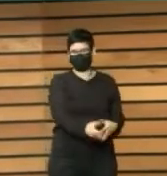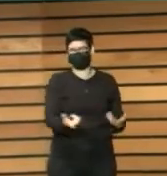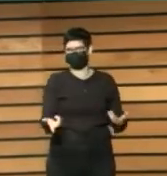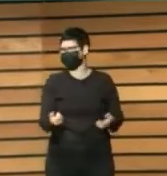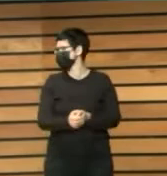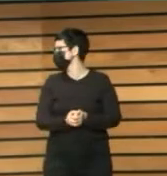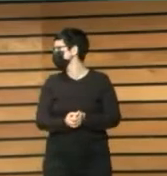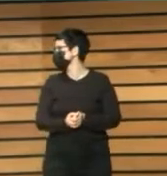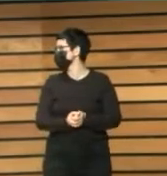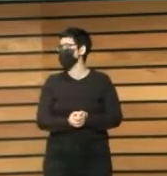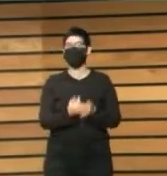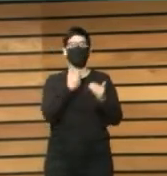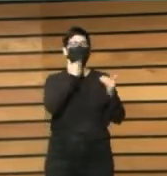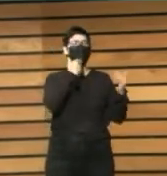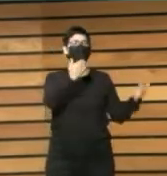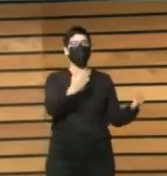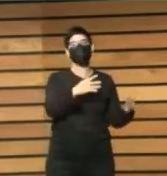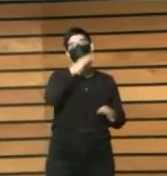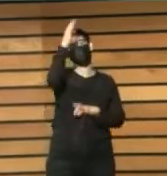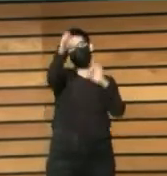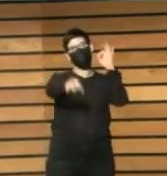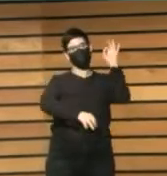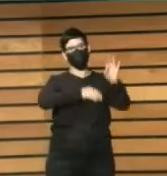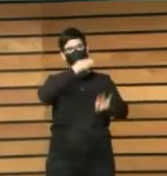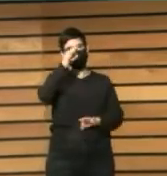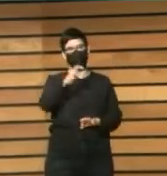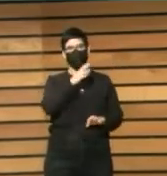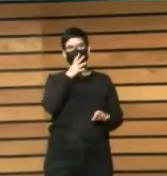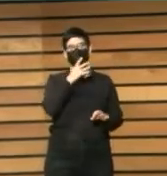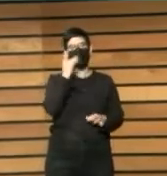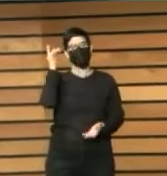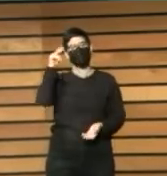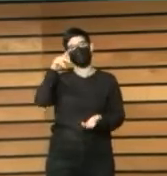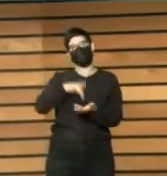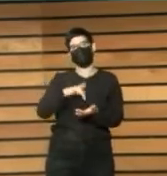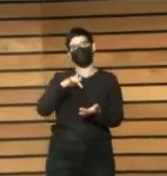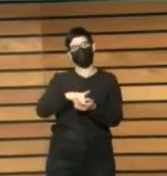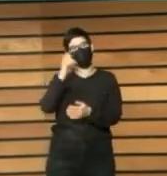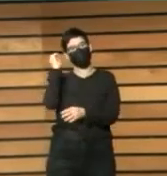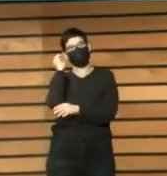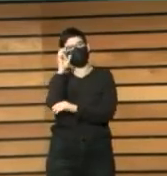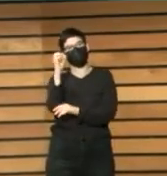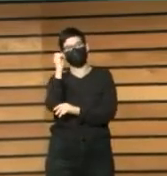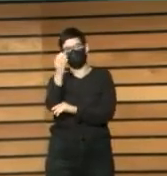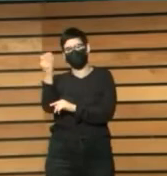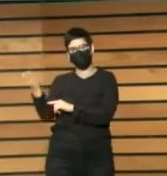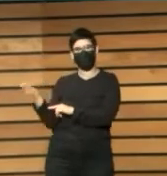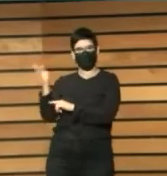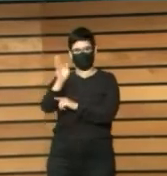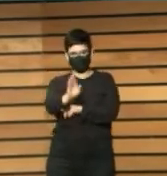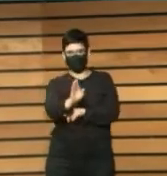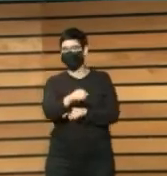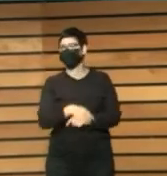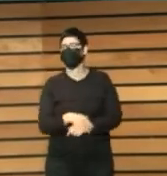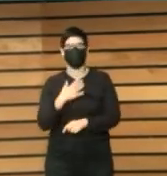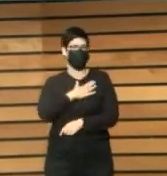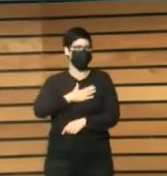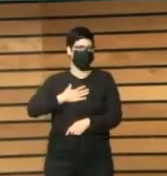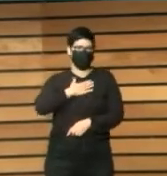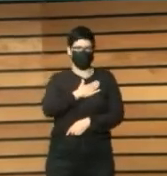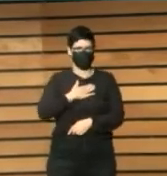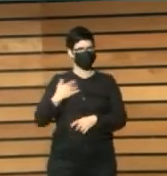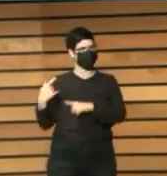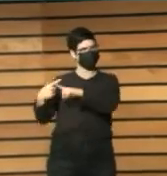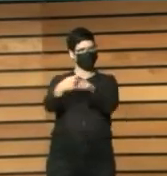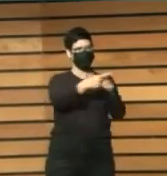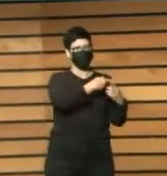Gracias a la organización por hacer posible que presente esta comunicación y encantada de poder compartir